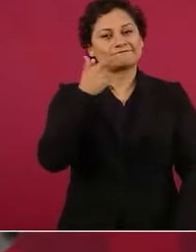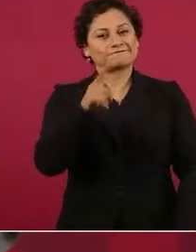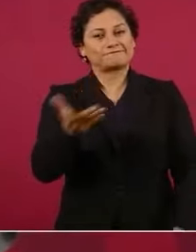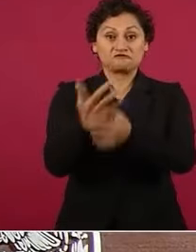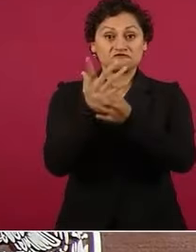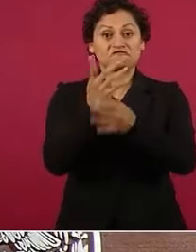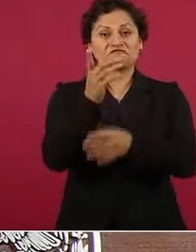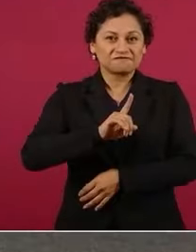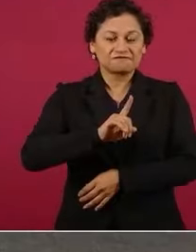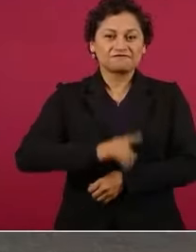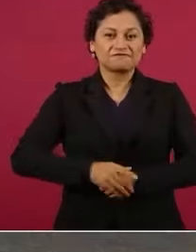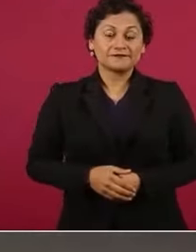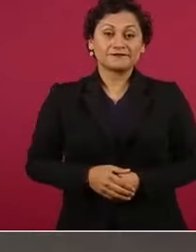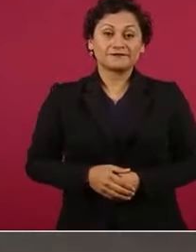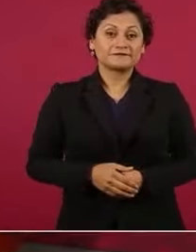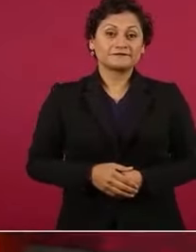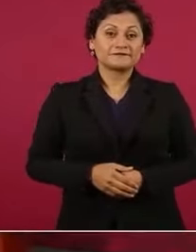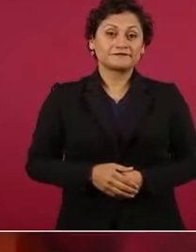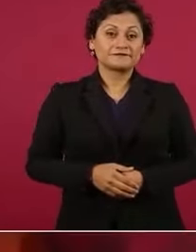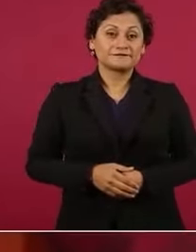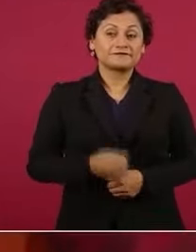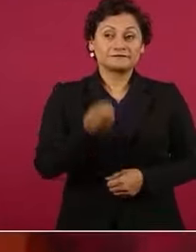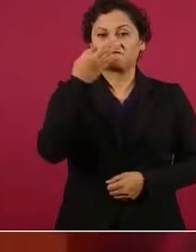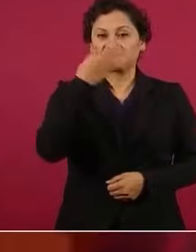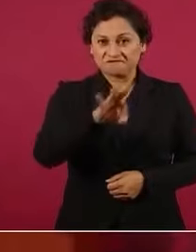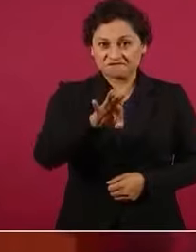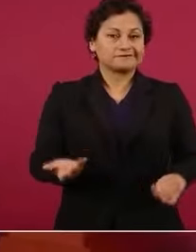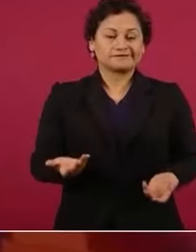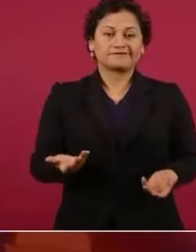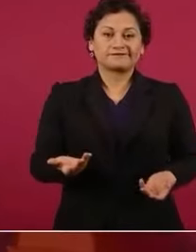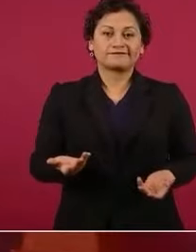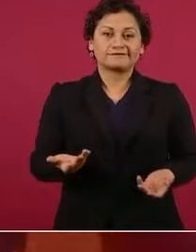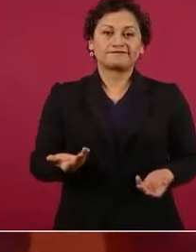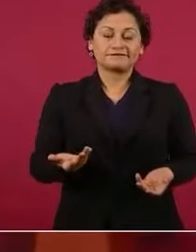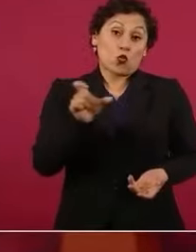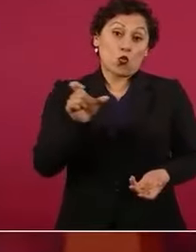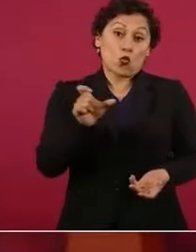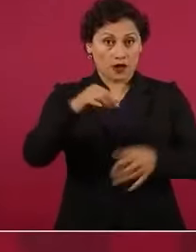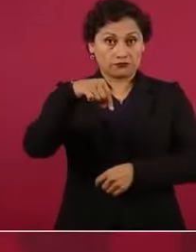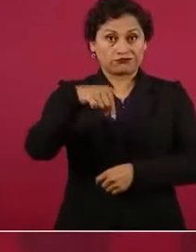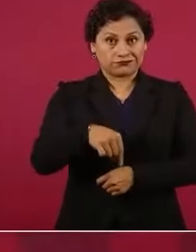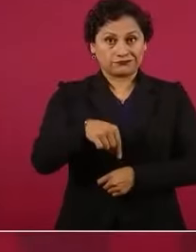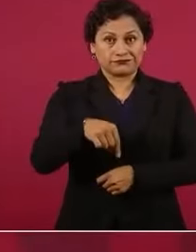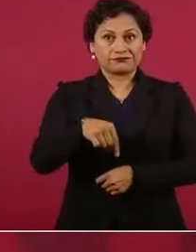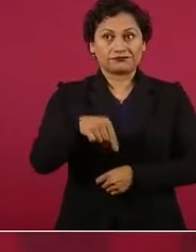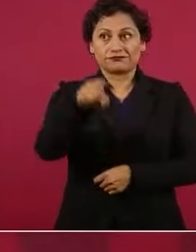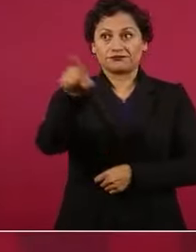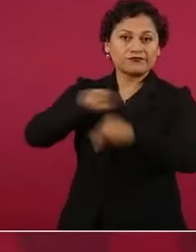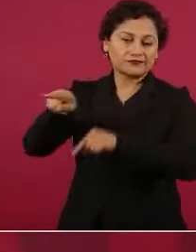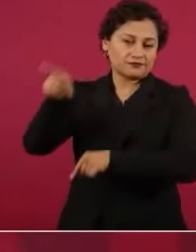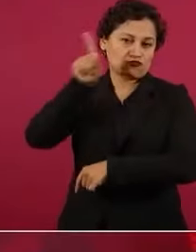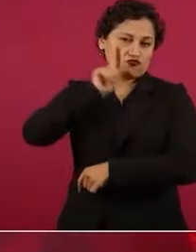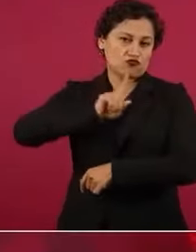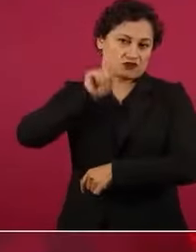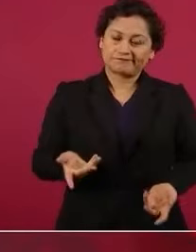falsarios, son muy groseros. Cada vez que se da a conocer esto, se lanzan contra Elizabeth,